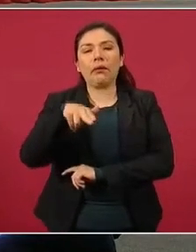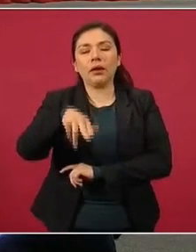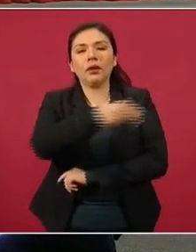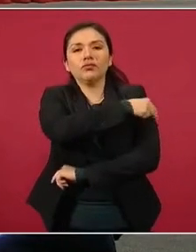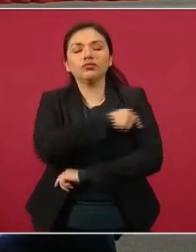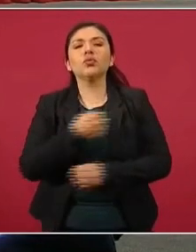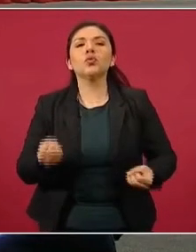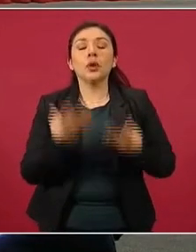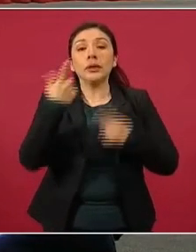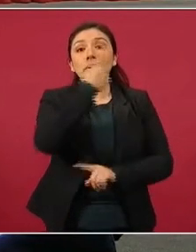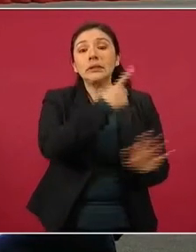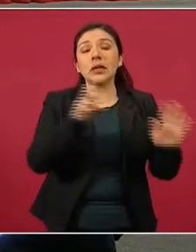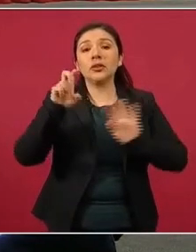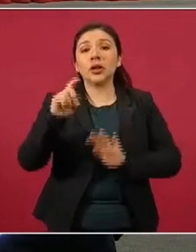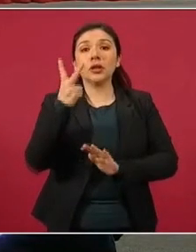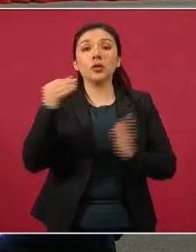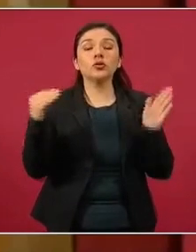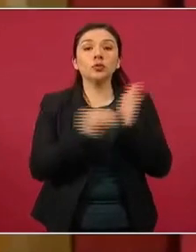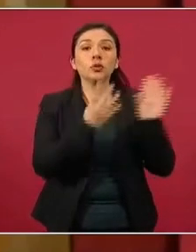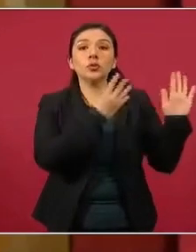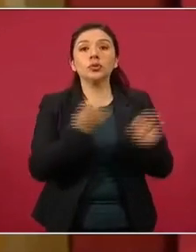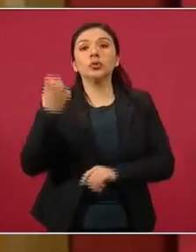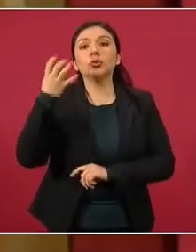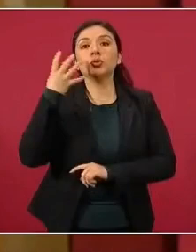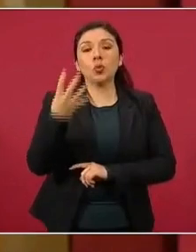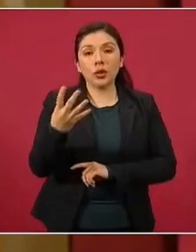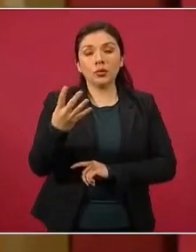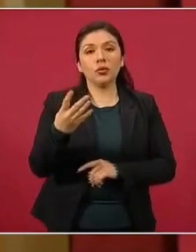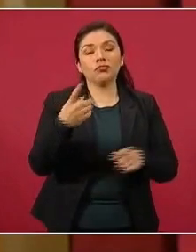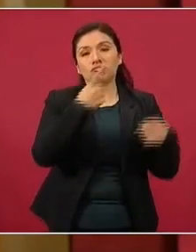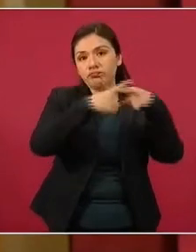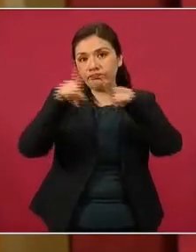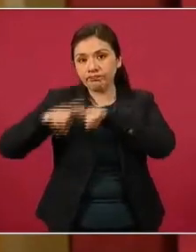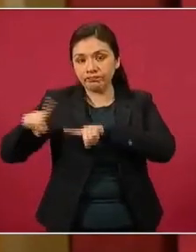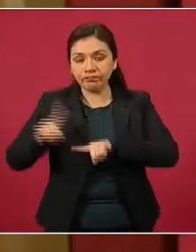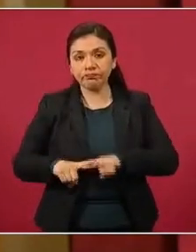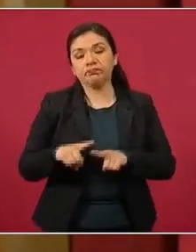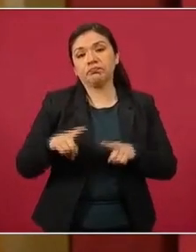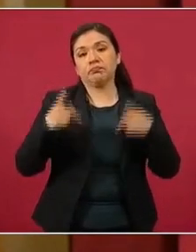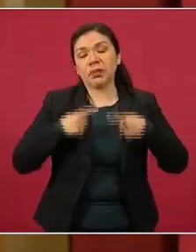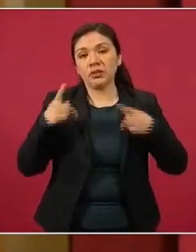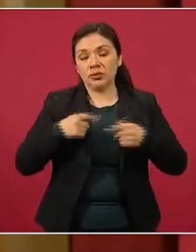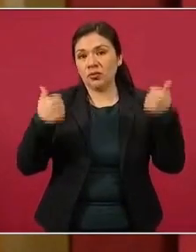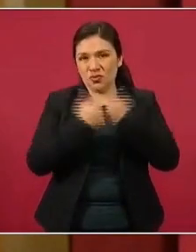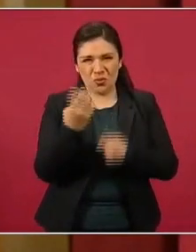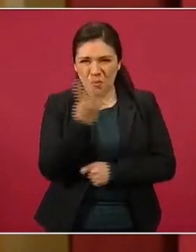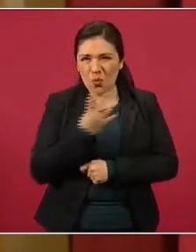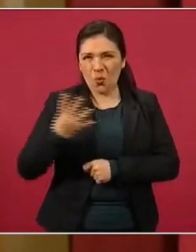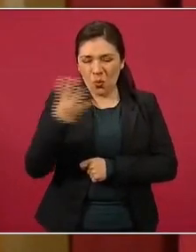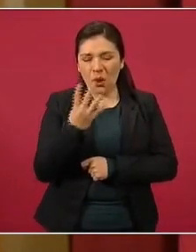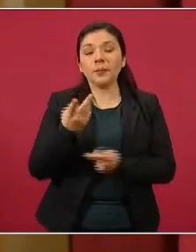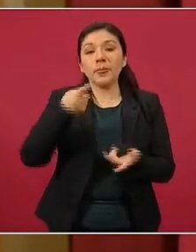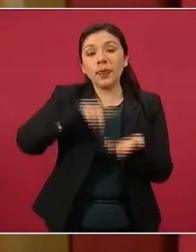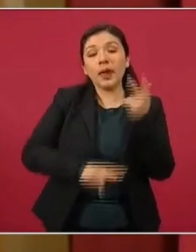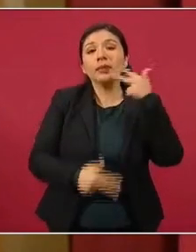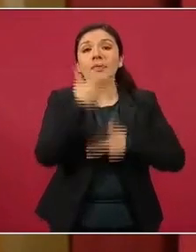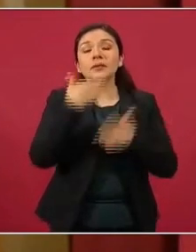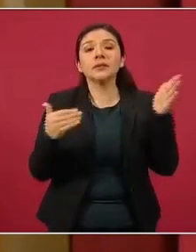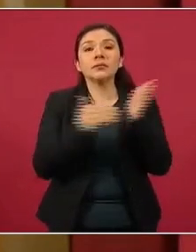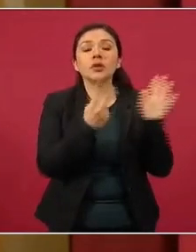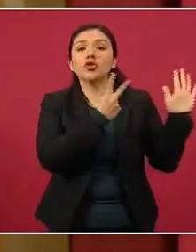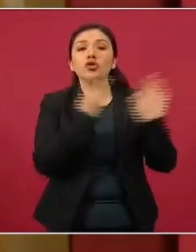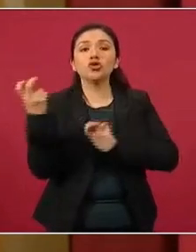132 mil 404 elementos de las cuatro fuerzas, 13 mil 200